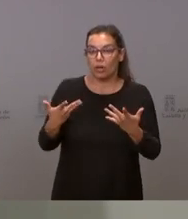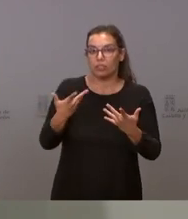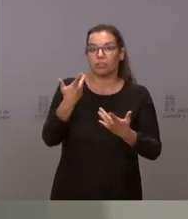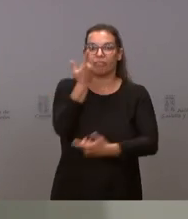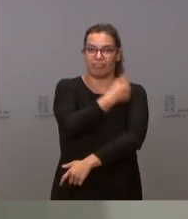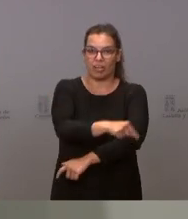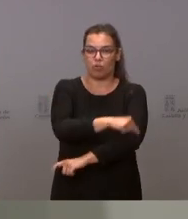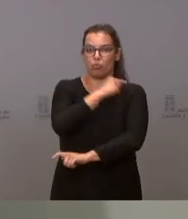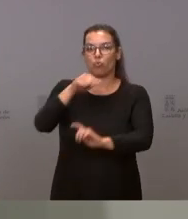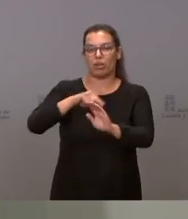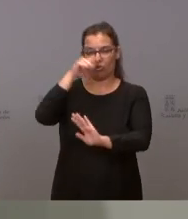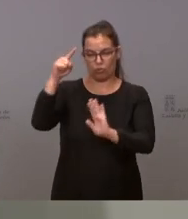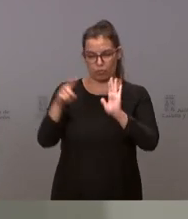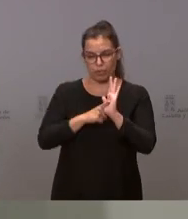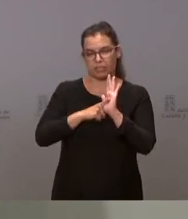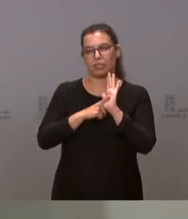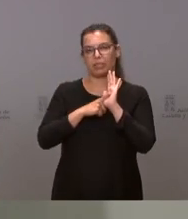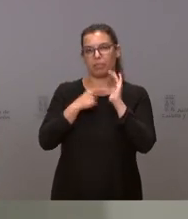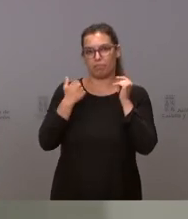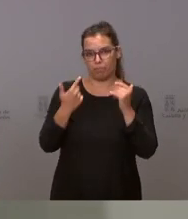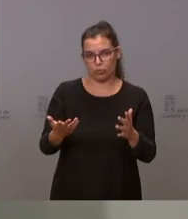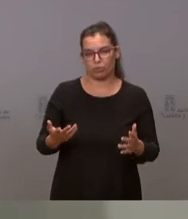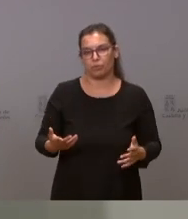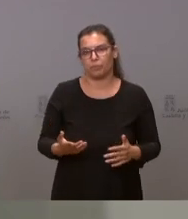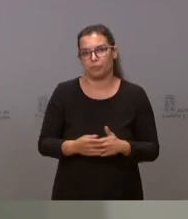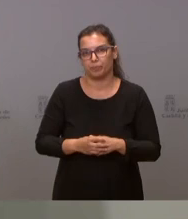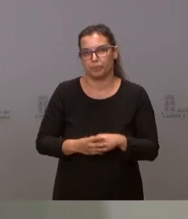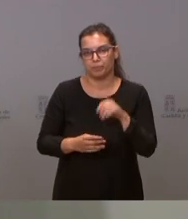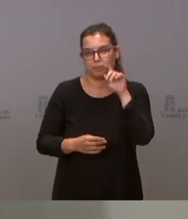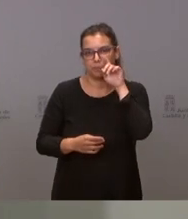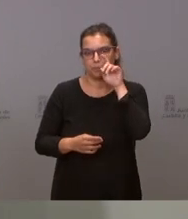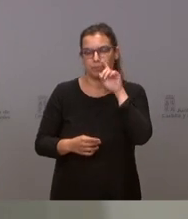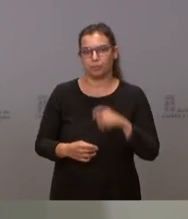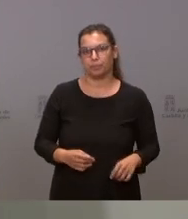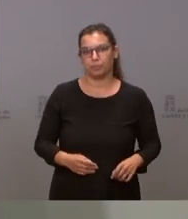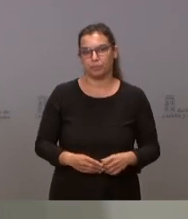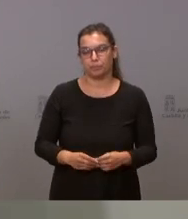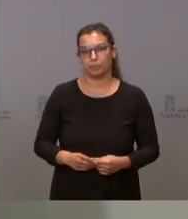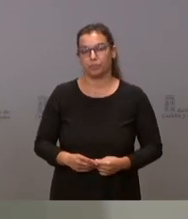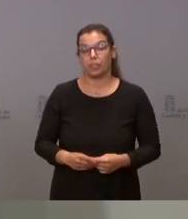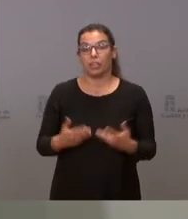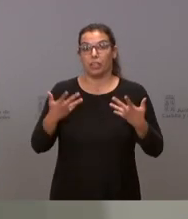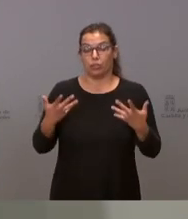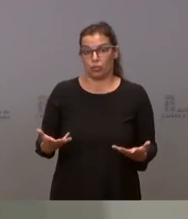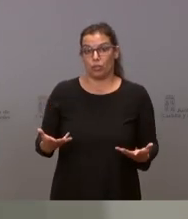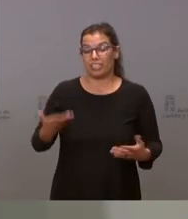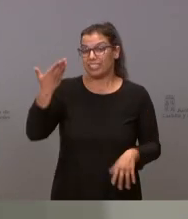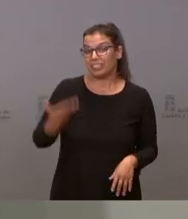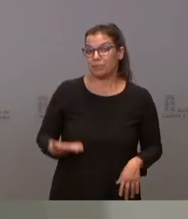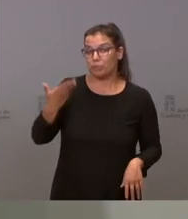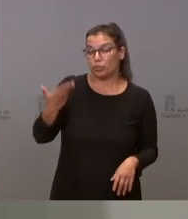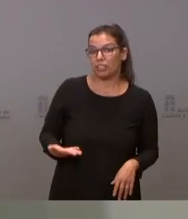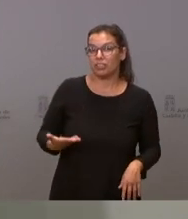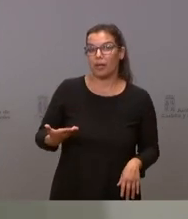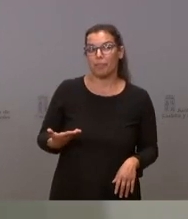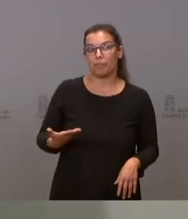alcanzar el mayor porcentaje de población cubierta en el menor tiempo posible. Por tanto lo importante no